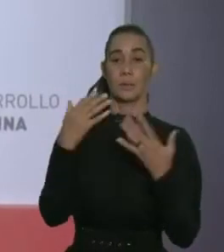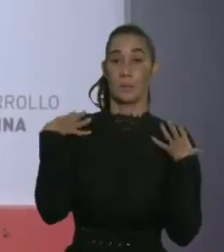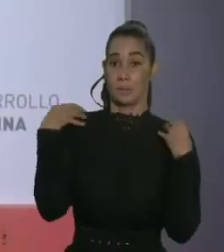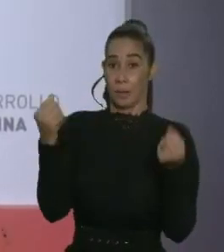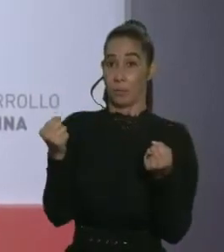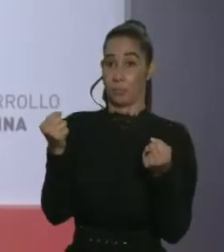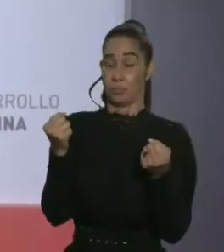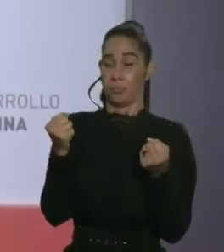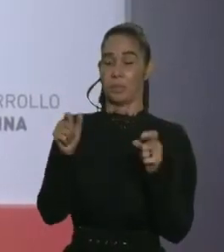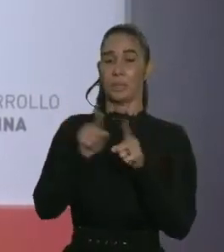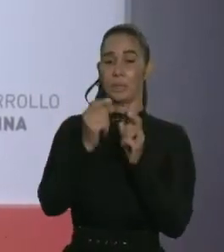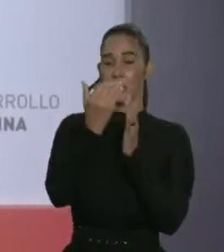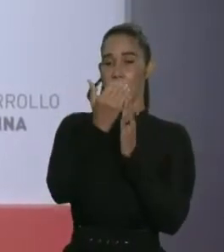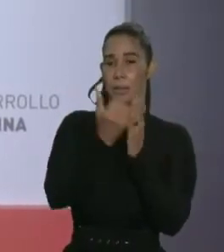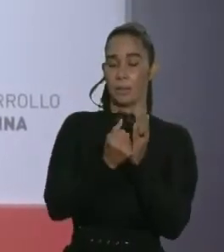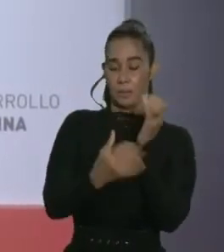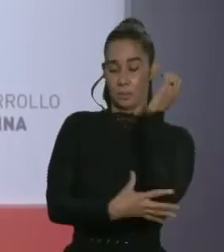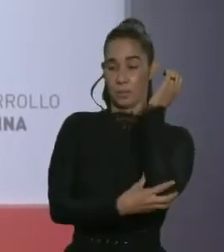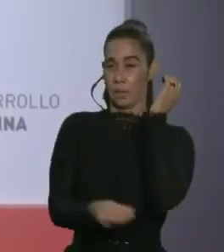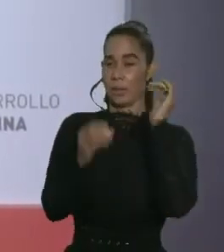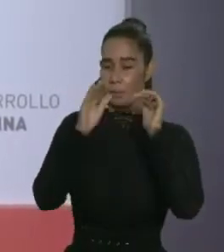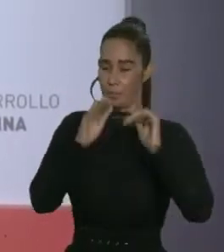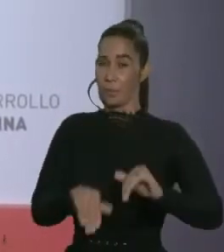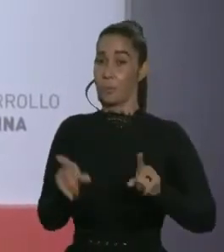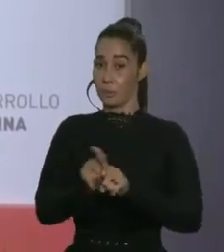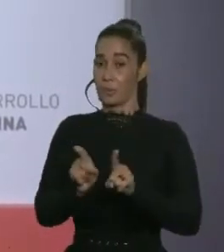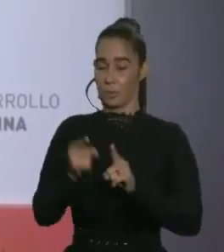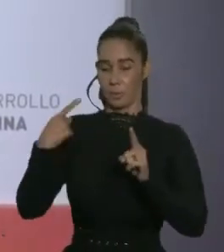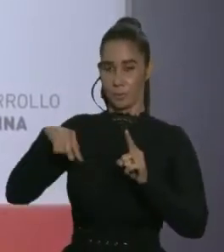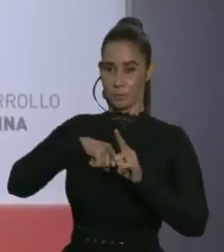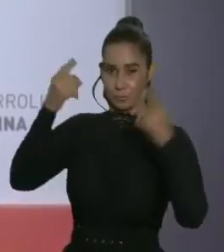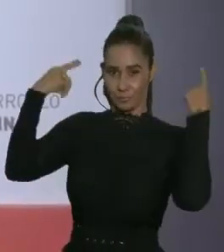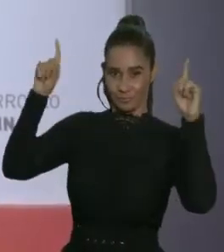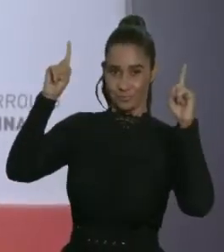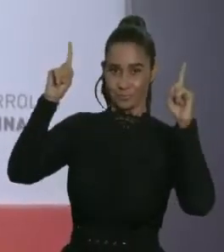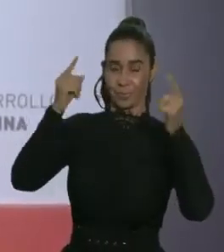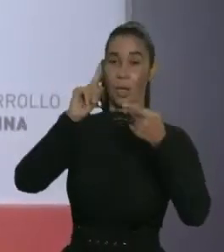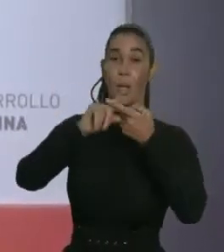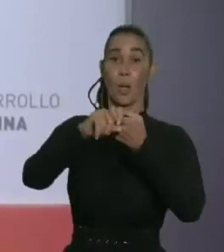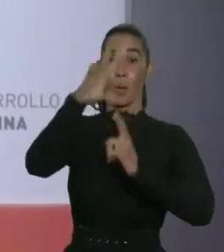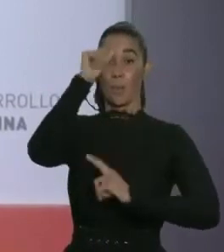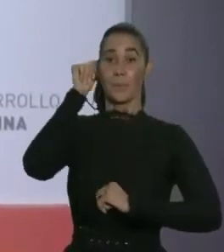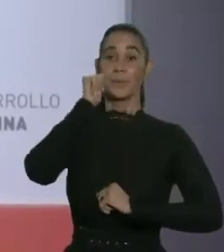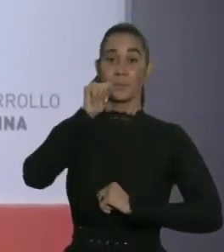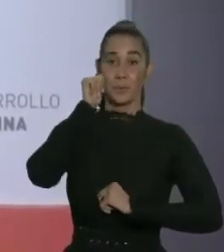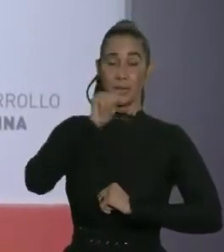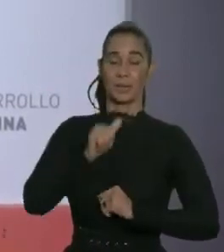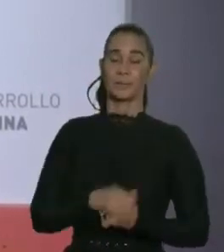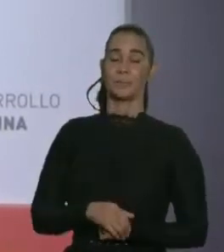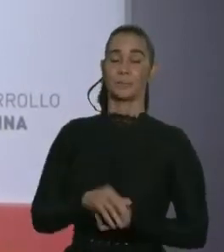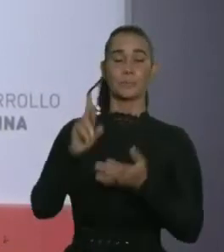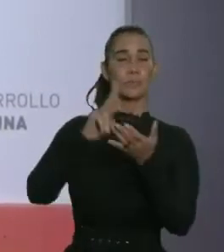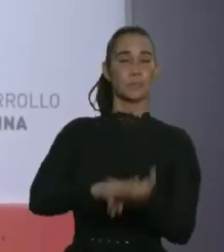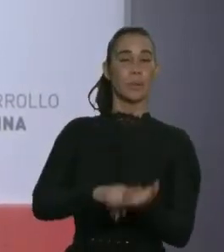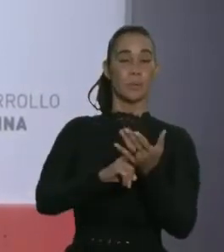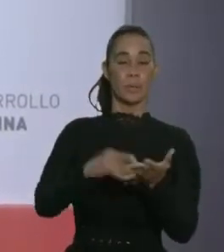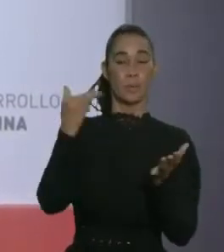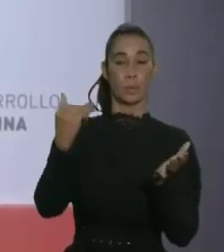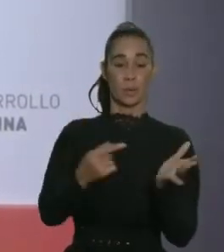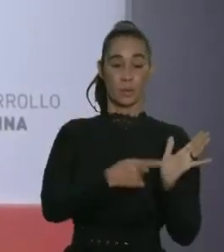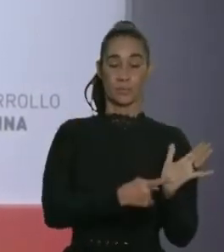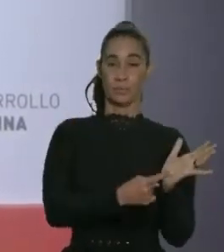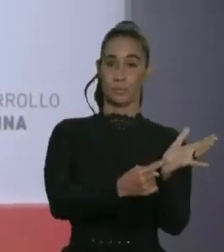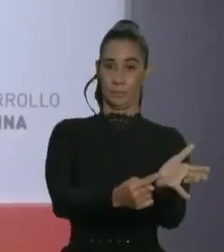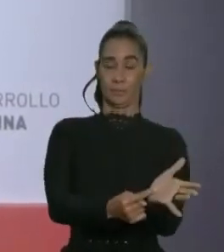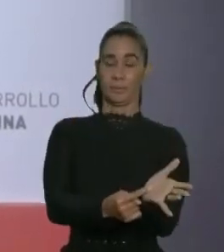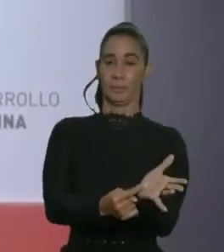salud y la reducción de la pobreza, como también hemos logrado. Amigas y amigas, los resultados que hoy hemos